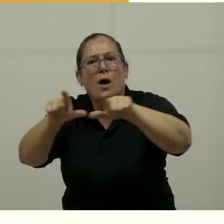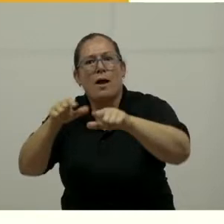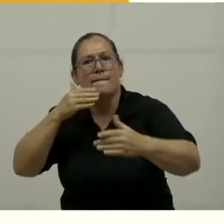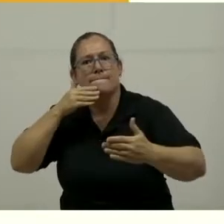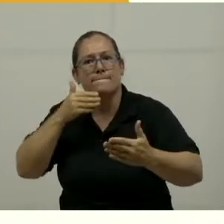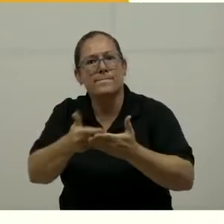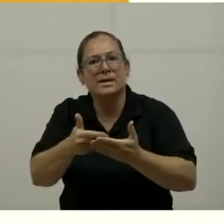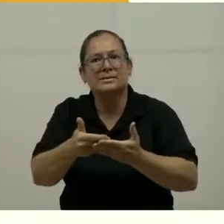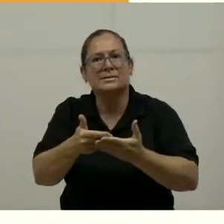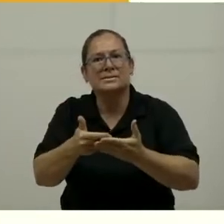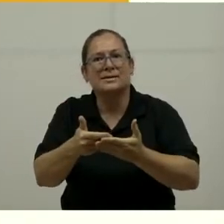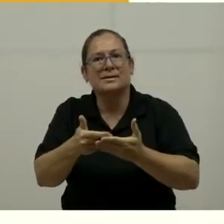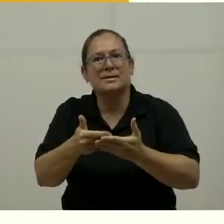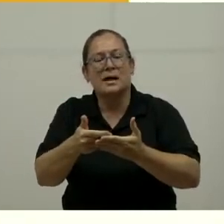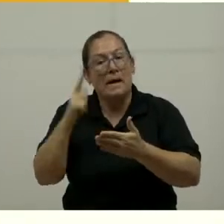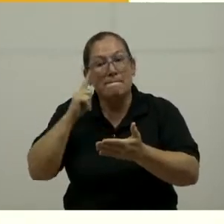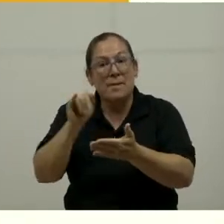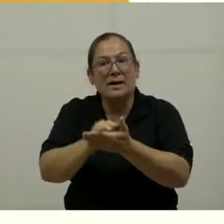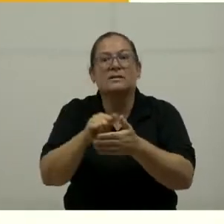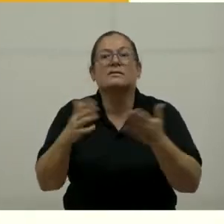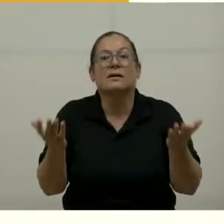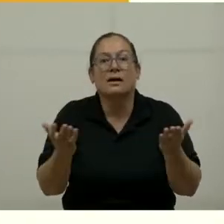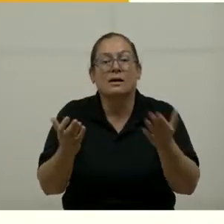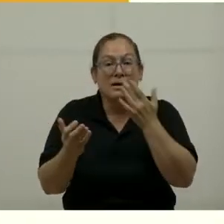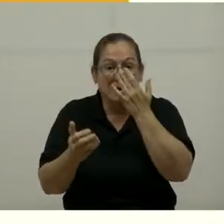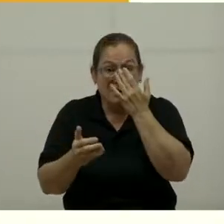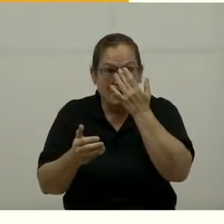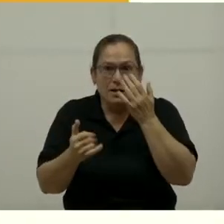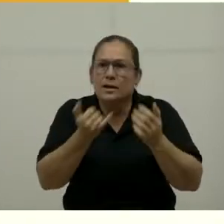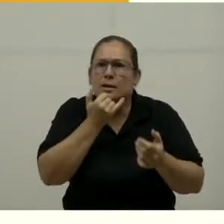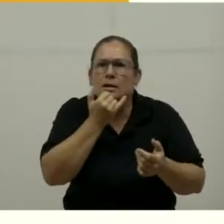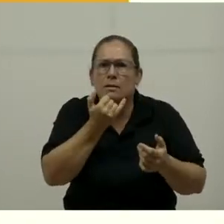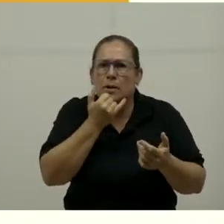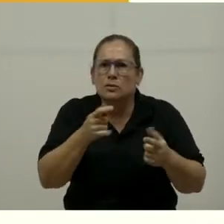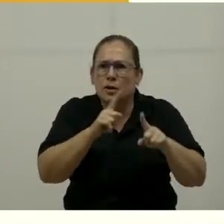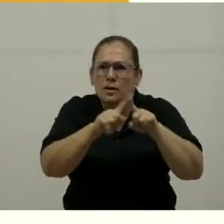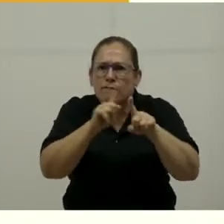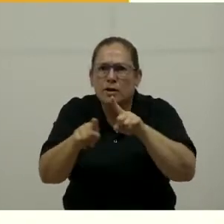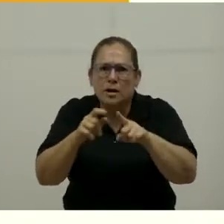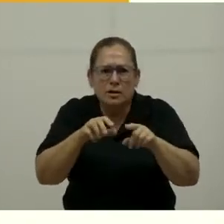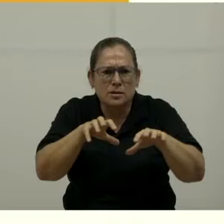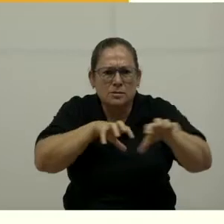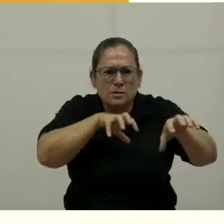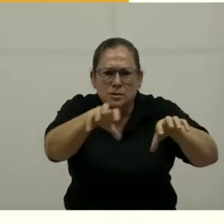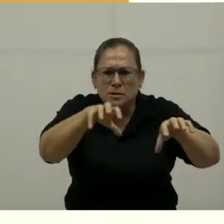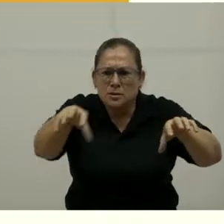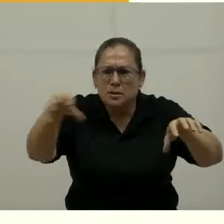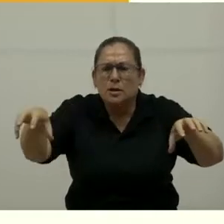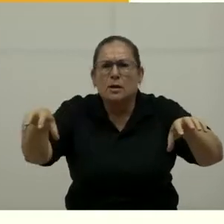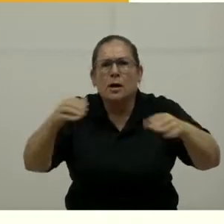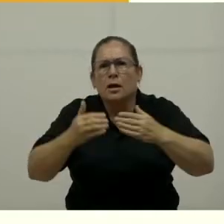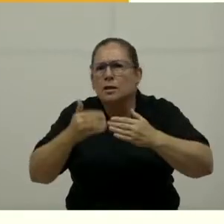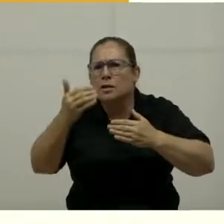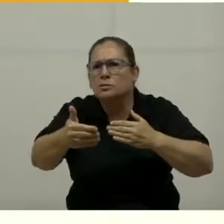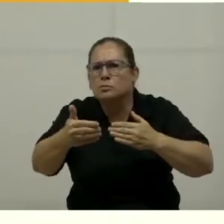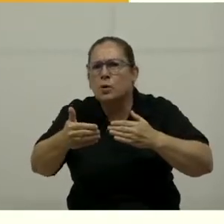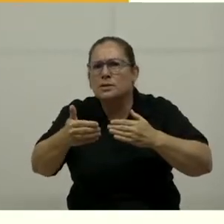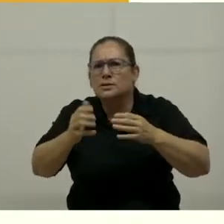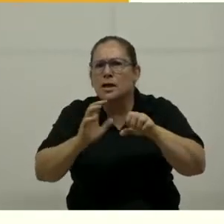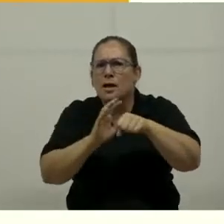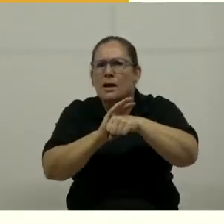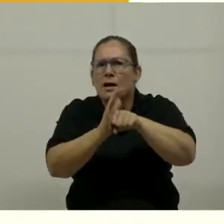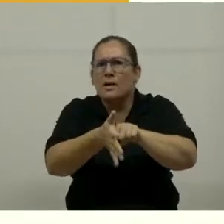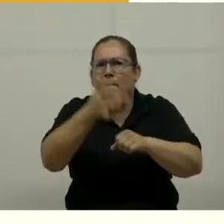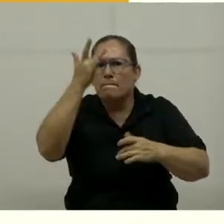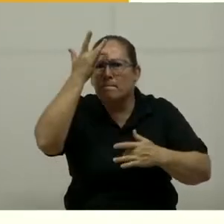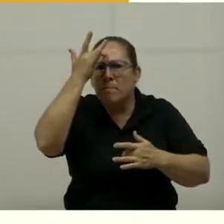bienestar. Y para ello es importante poder analizar qué pasó con los destinos tras la pandemia. Cómo están esos centros turísticos. Y